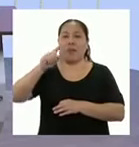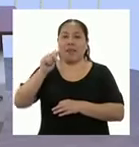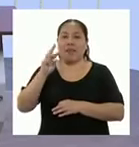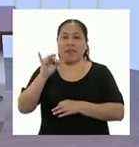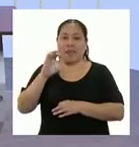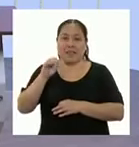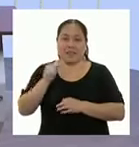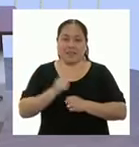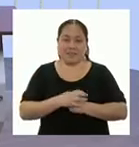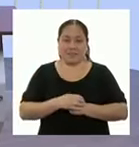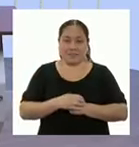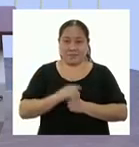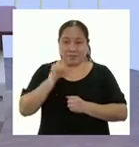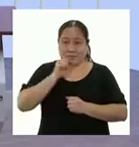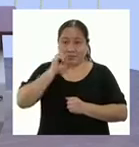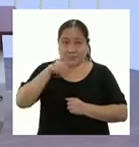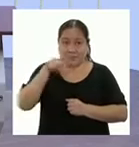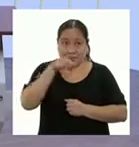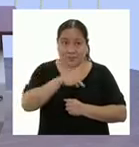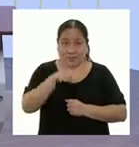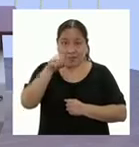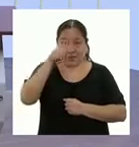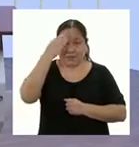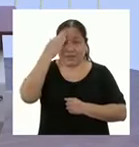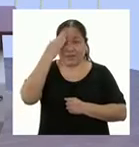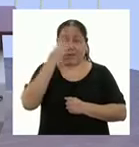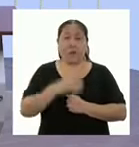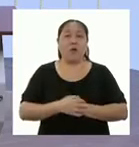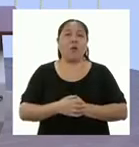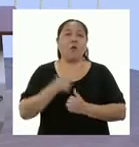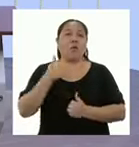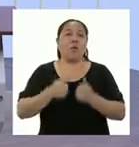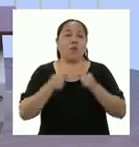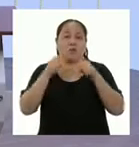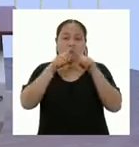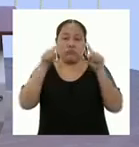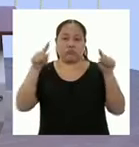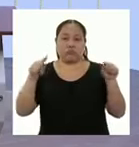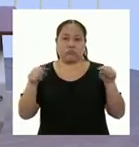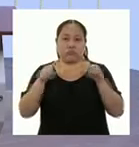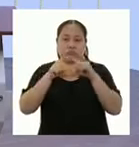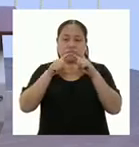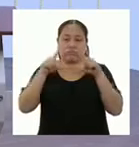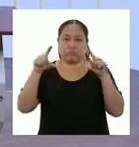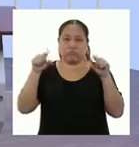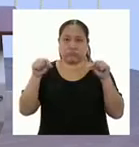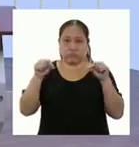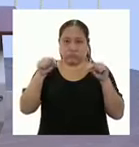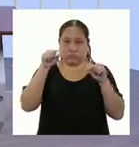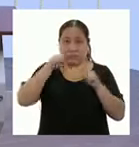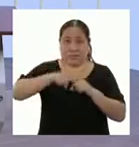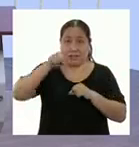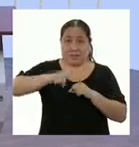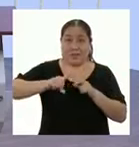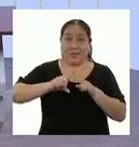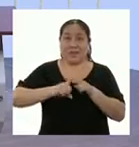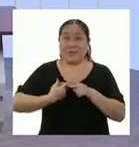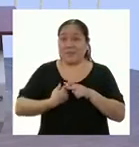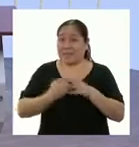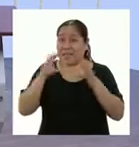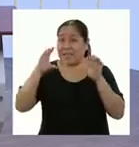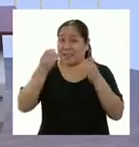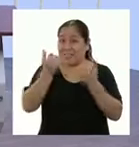Hablando de eso, ¿saben qué objeto usualmente de forma rectangular van a necesitar para empezar la clase de hoy?